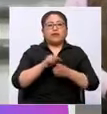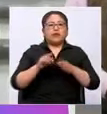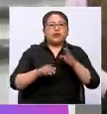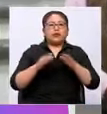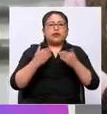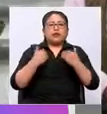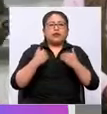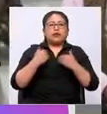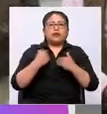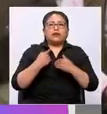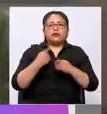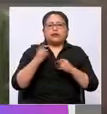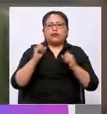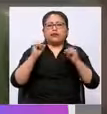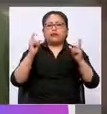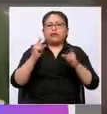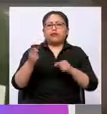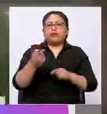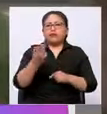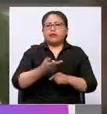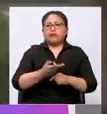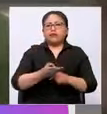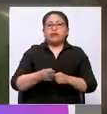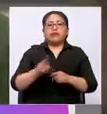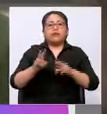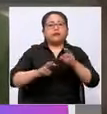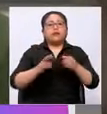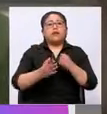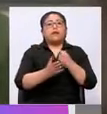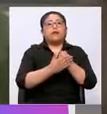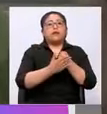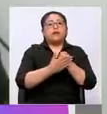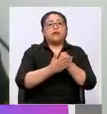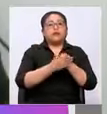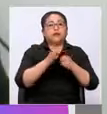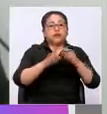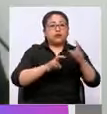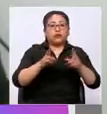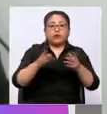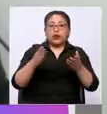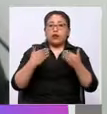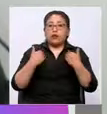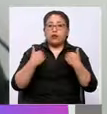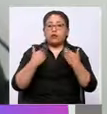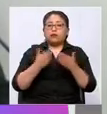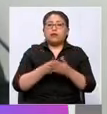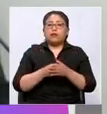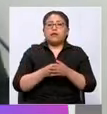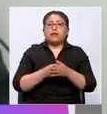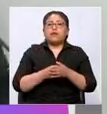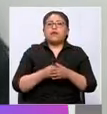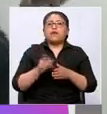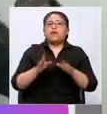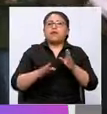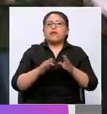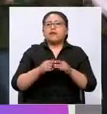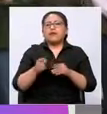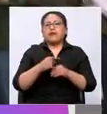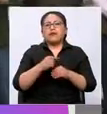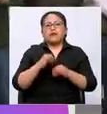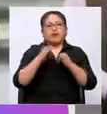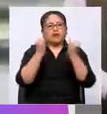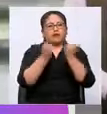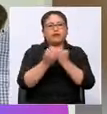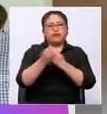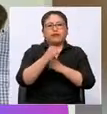dado cuenta también por parte de la investigación financiera, es decir, que estamos en un marco de una institucionalidad nacional y en